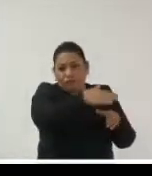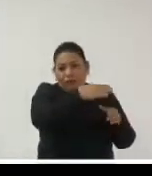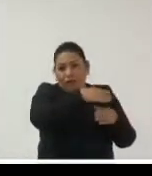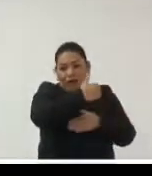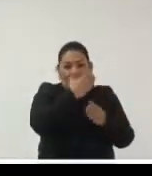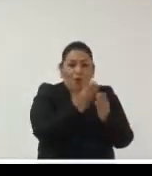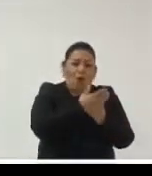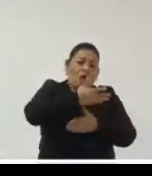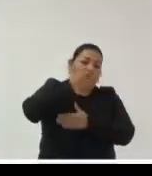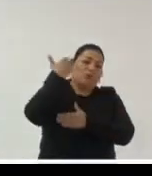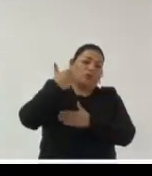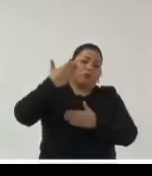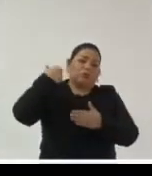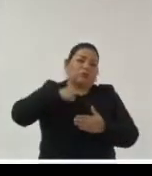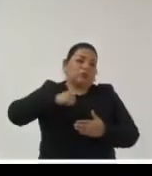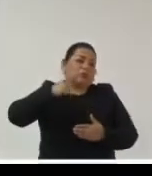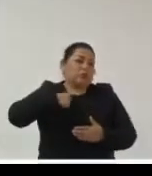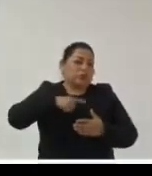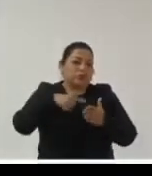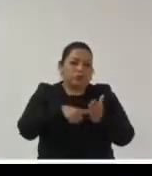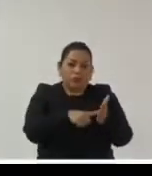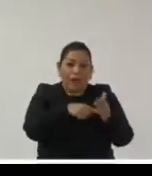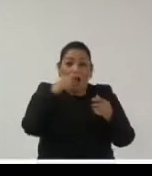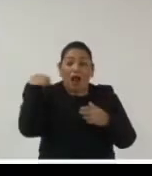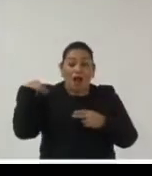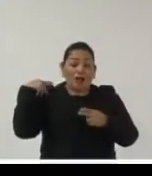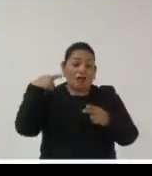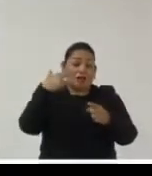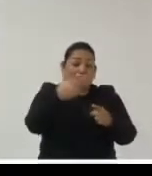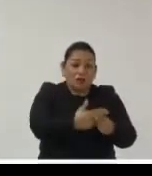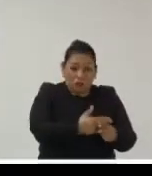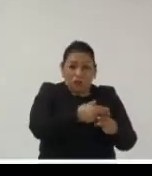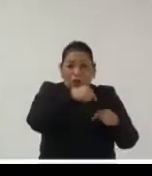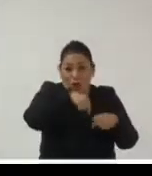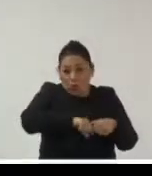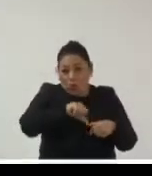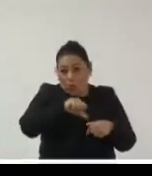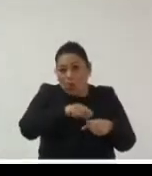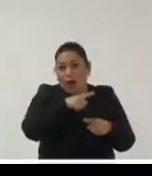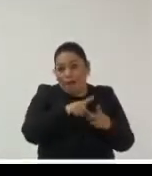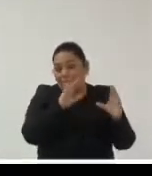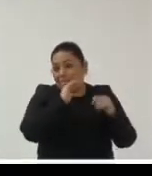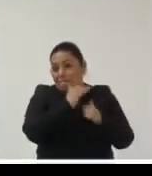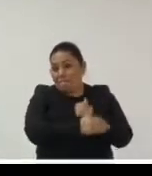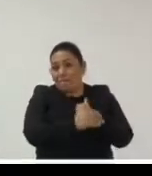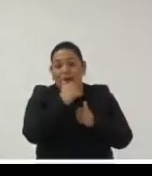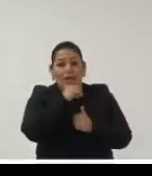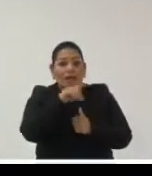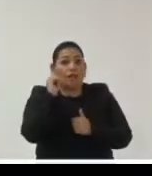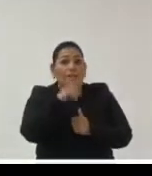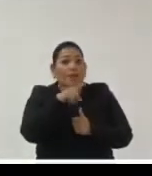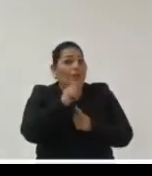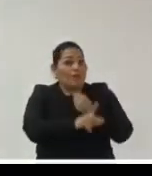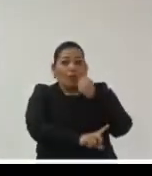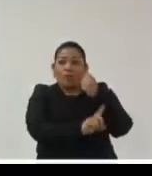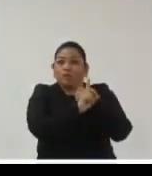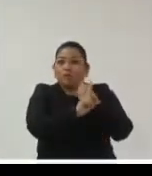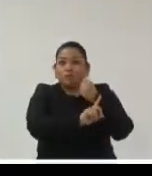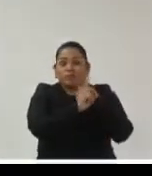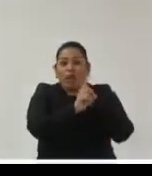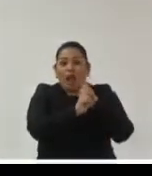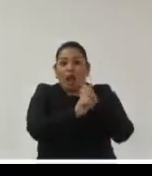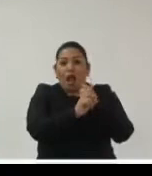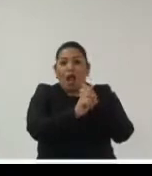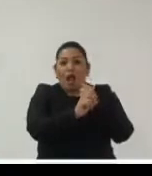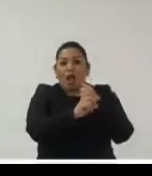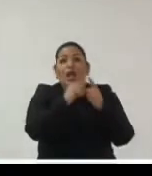sociedad y de la civilización hasta hoy podríamos concluir que han afrontado casi siempre los mismos problemas problemas